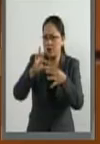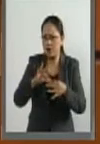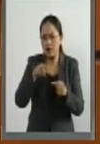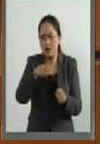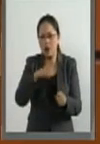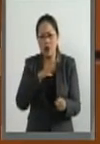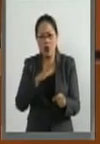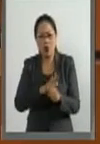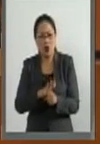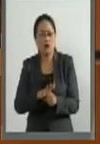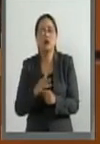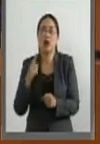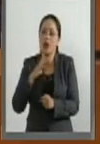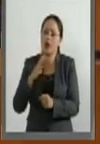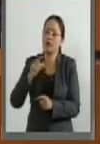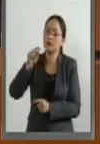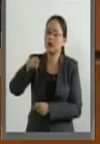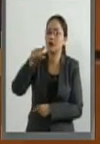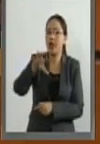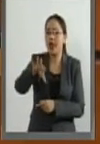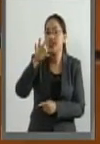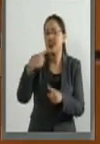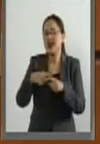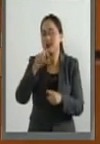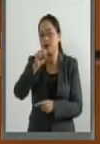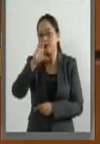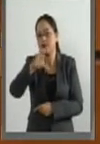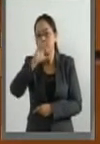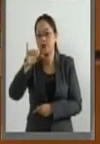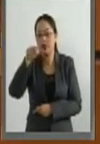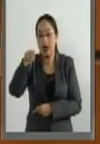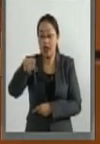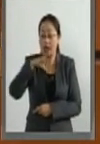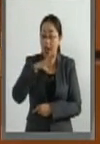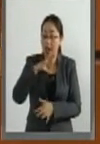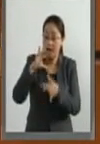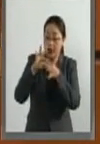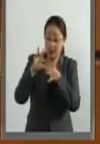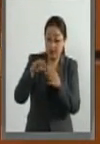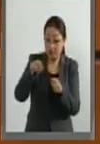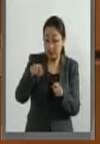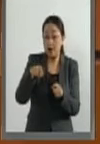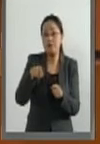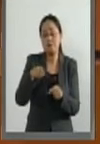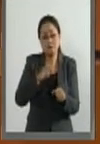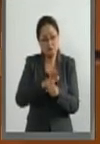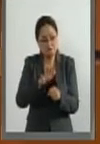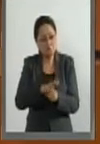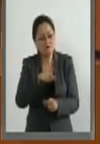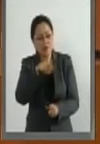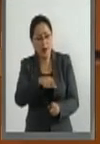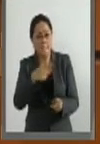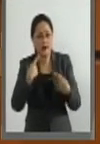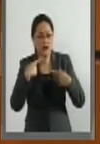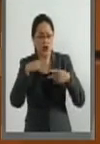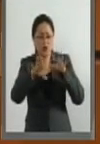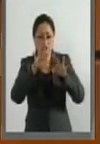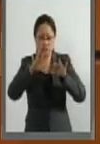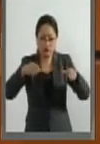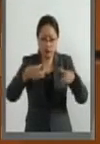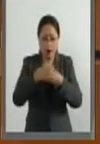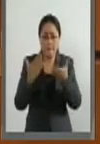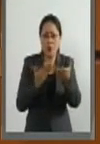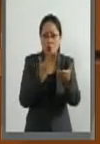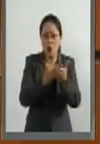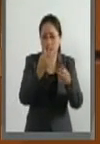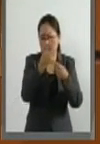denido por un filtro de la Suprema Corte de Justicia de la Nación garantiza que las personas que están ahí propuestos en esas